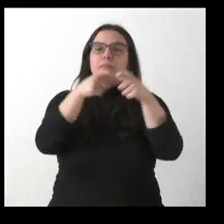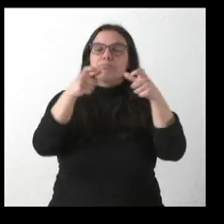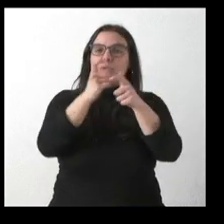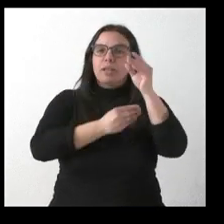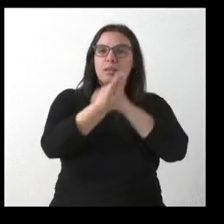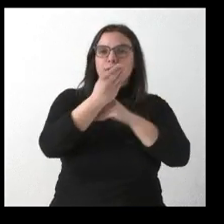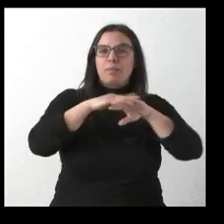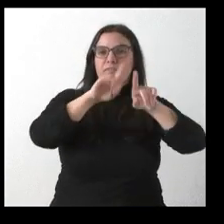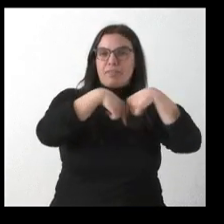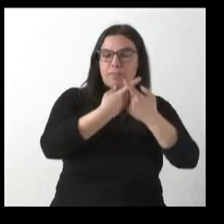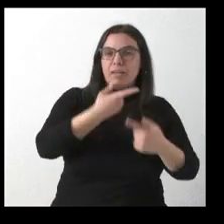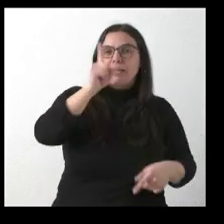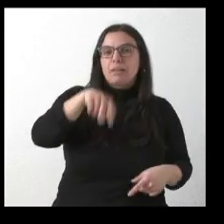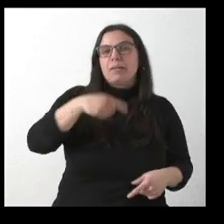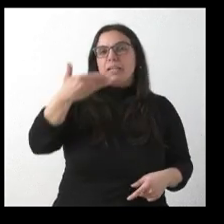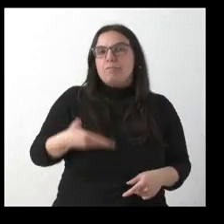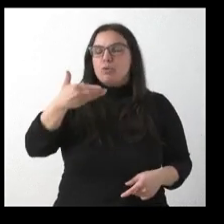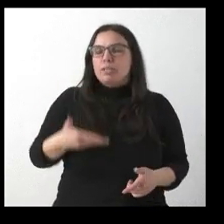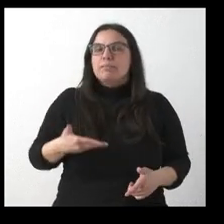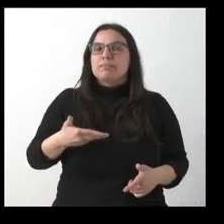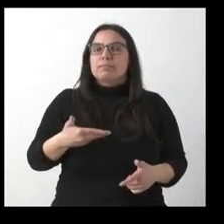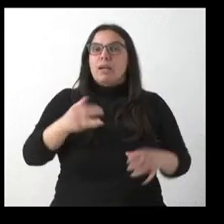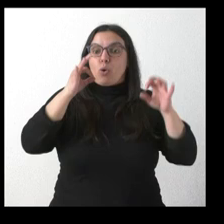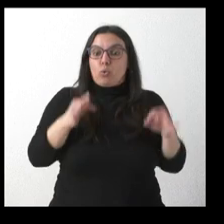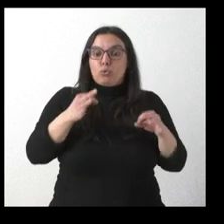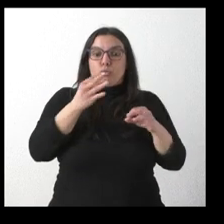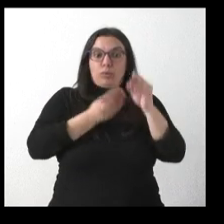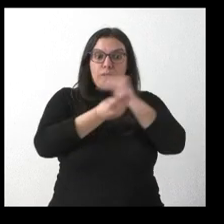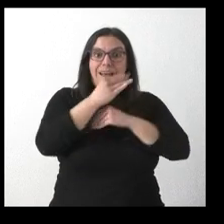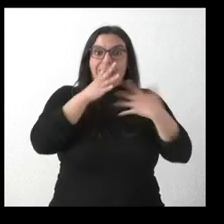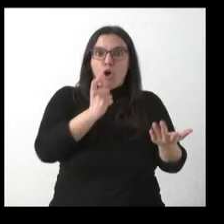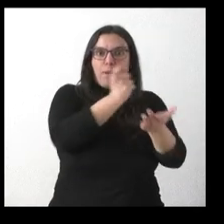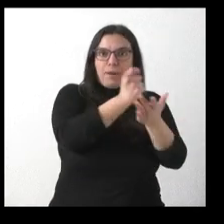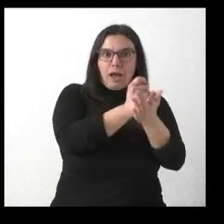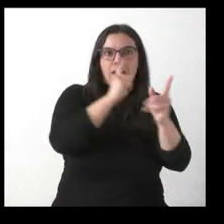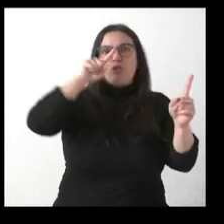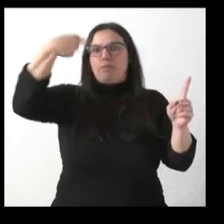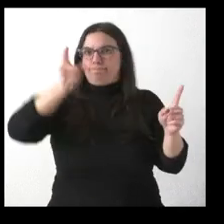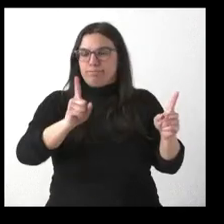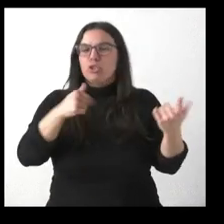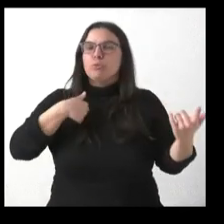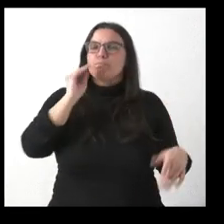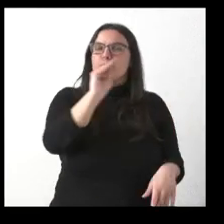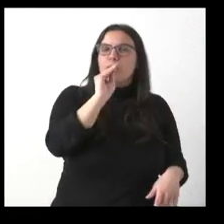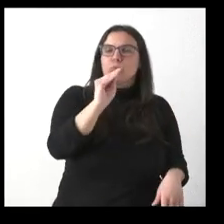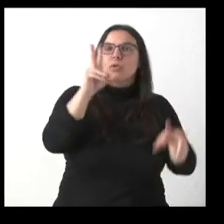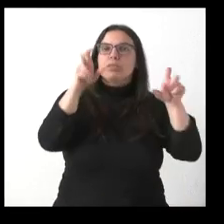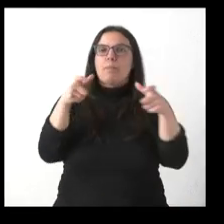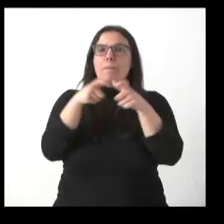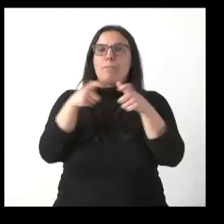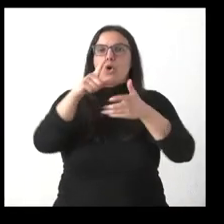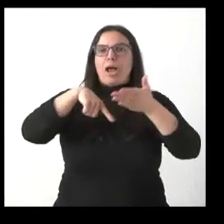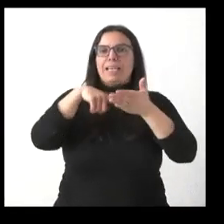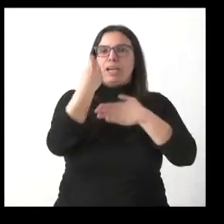familias y de la importancia de dar el dinero cuando se hacen las cosas y no al año siguiente, le quería preguntar por el bono alquiler joven